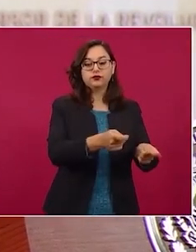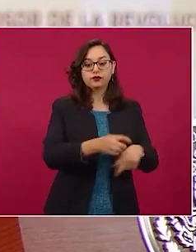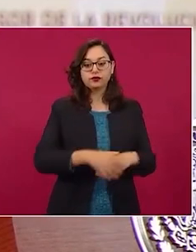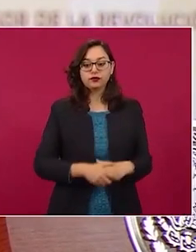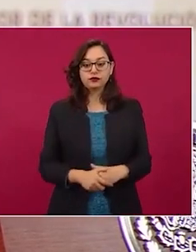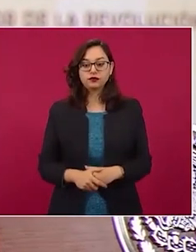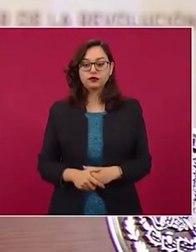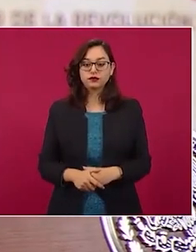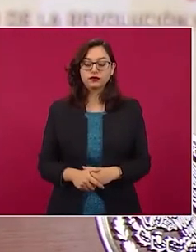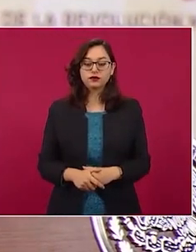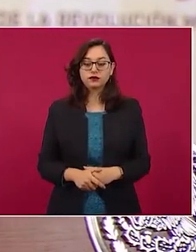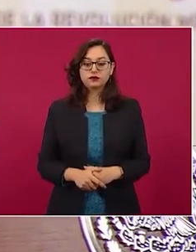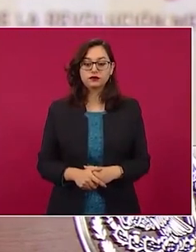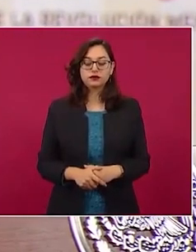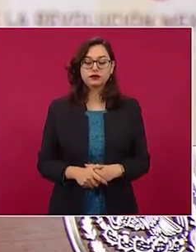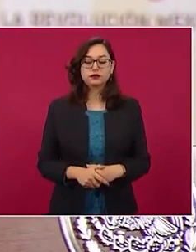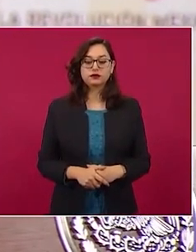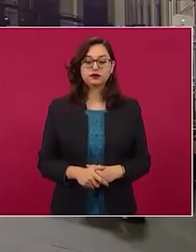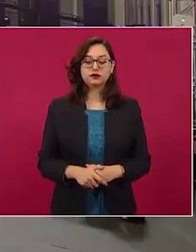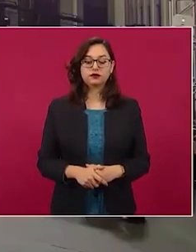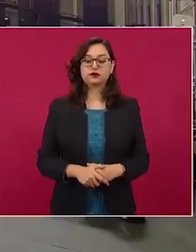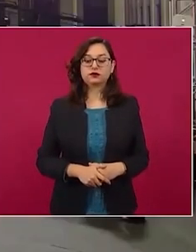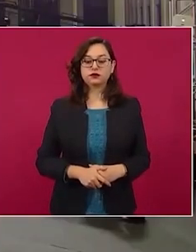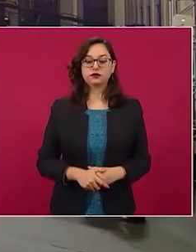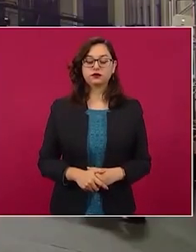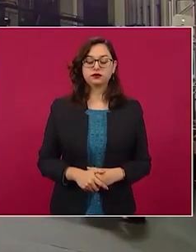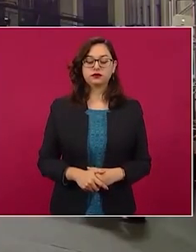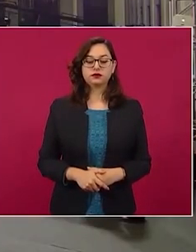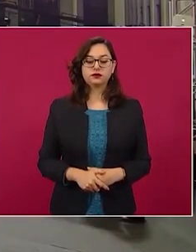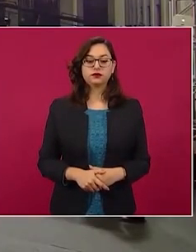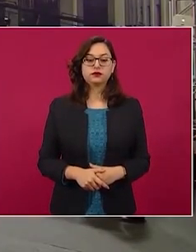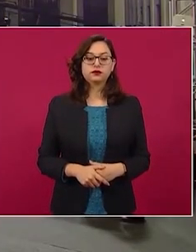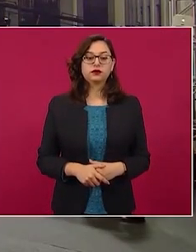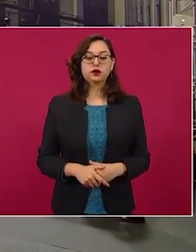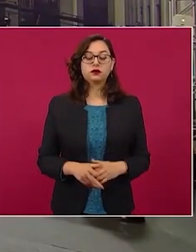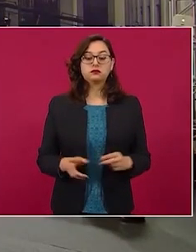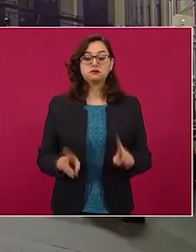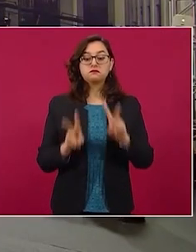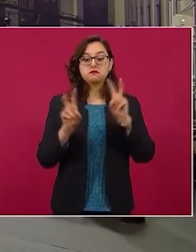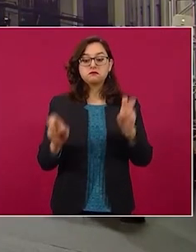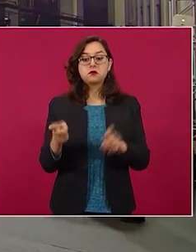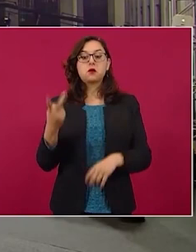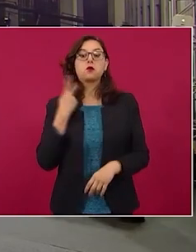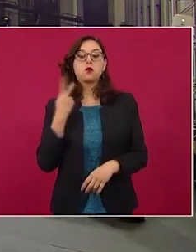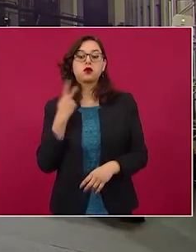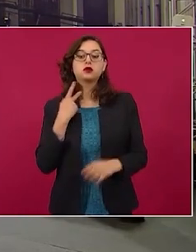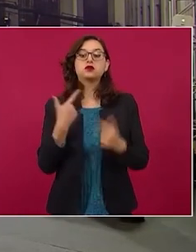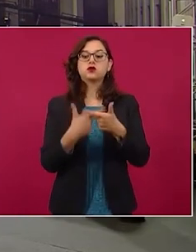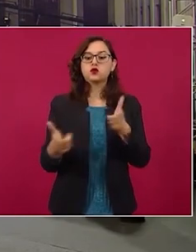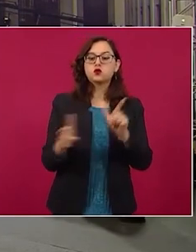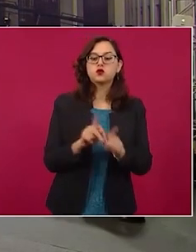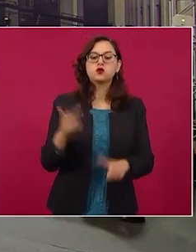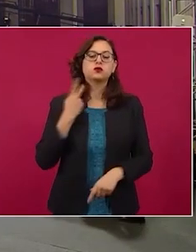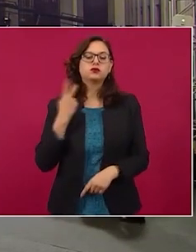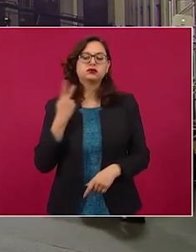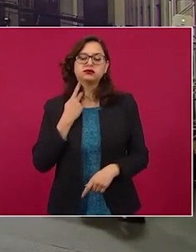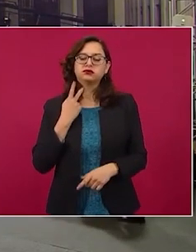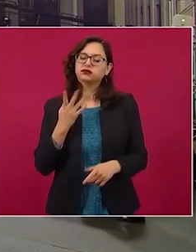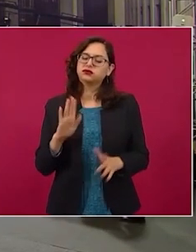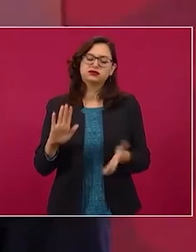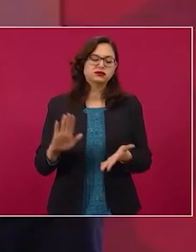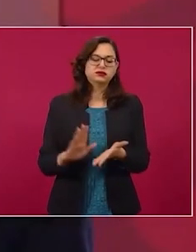lo político-partidista, pues eso lo tienen que